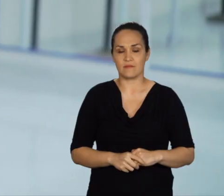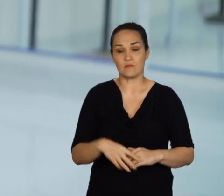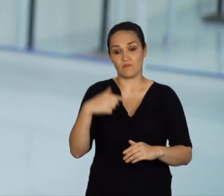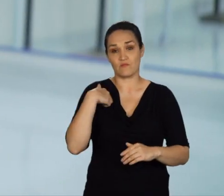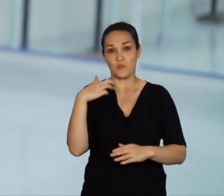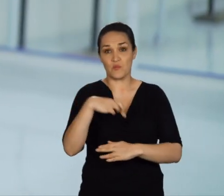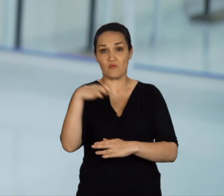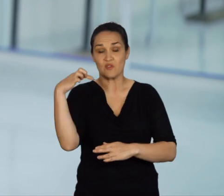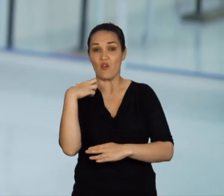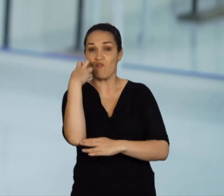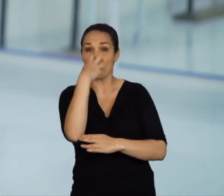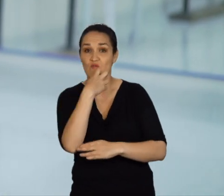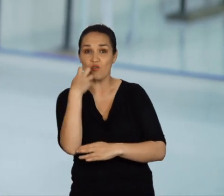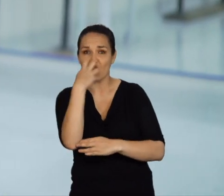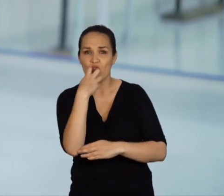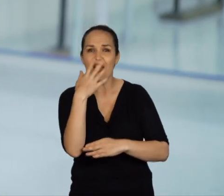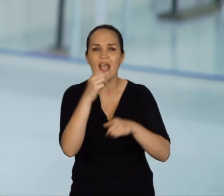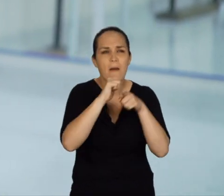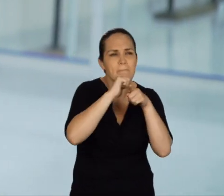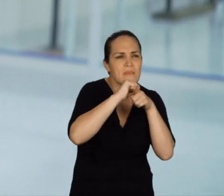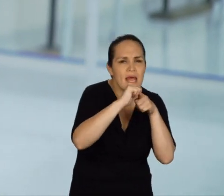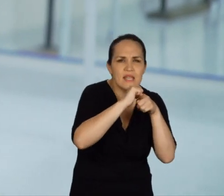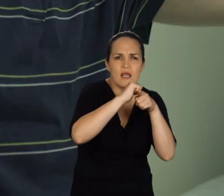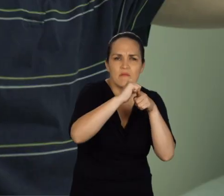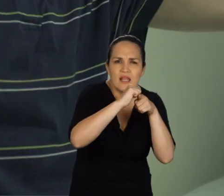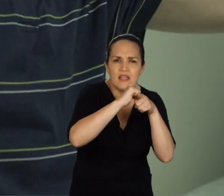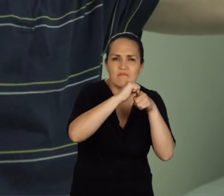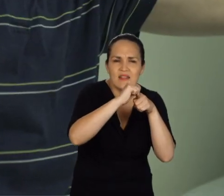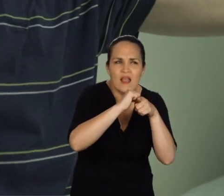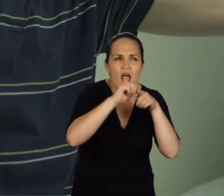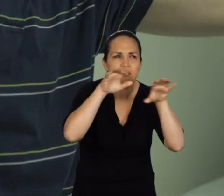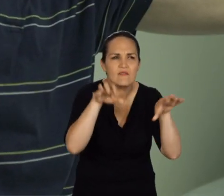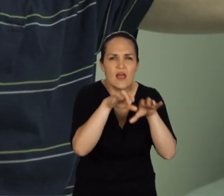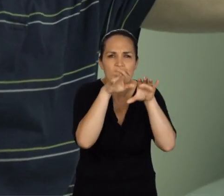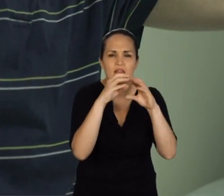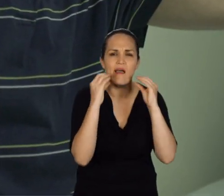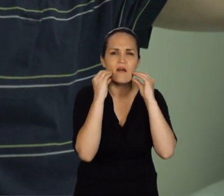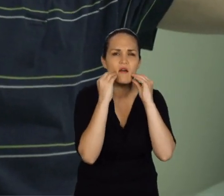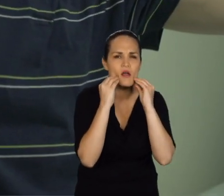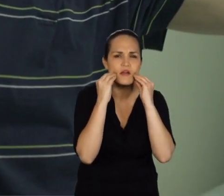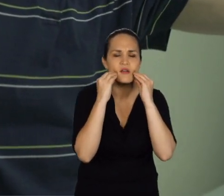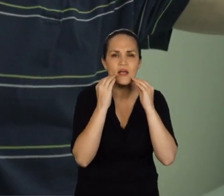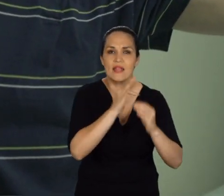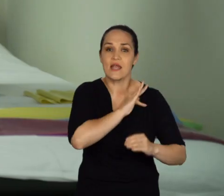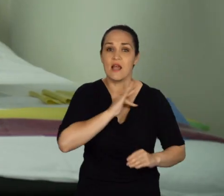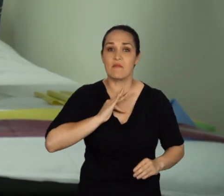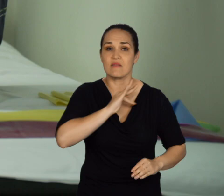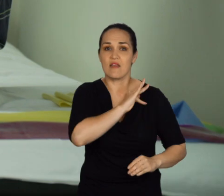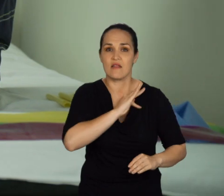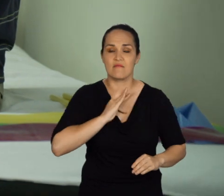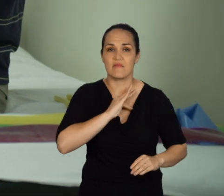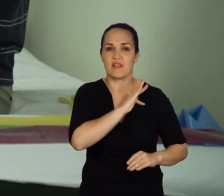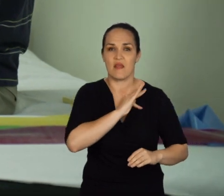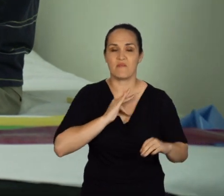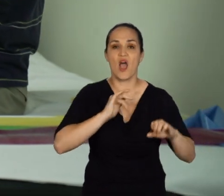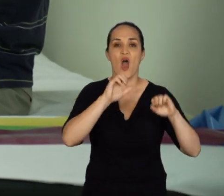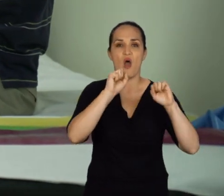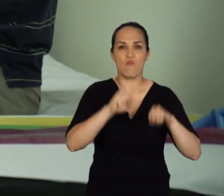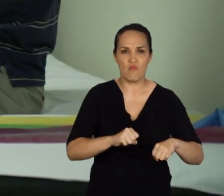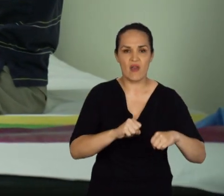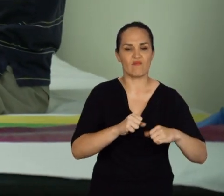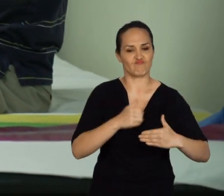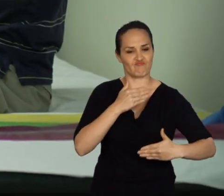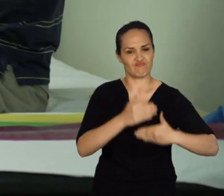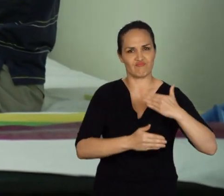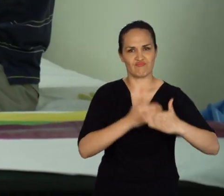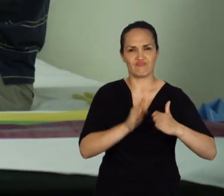Lo que hacemos como fonoaudiólogos es hacer, digamos, una serie de ejercicios, realizar una serie de actividades dentro de las terapias, para que él sea capaz de utilizar